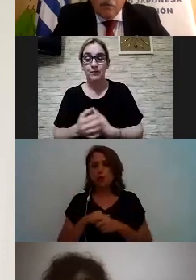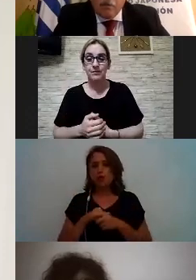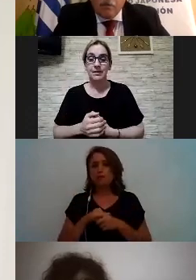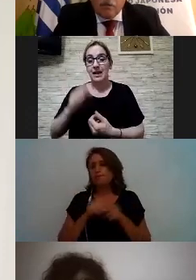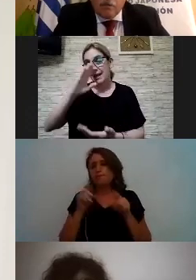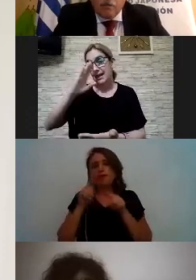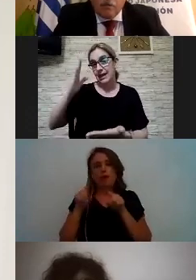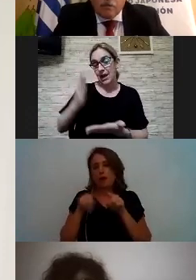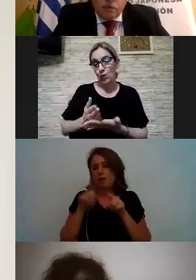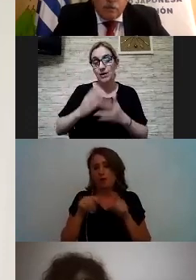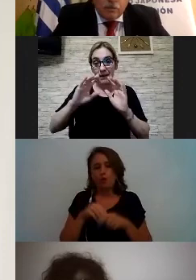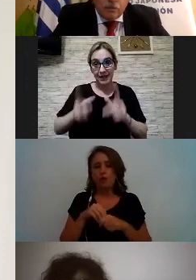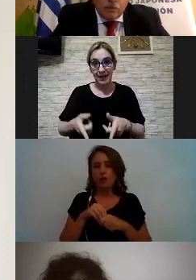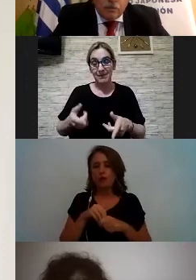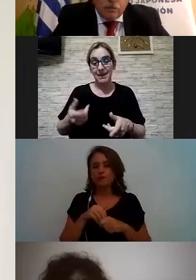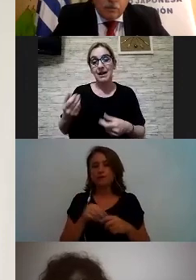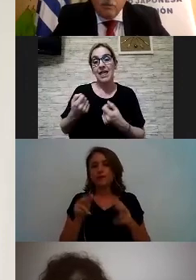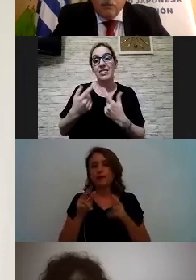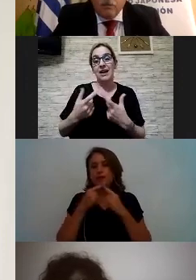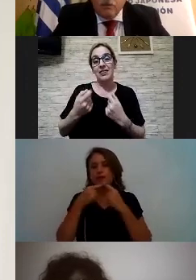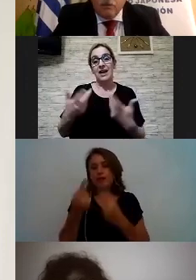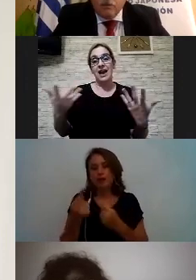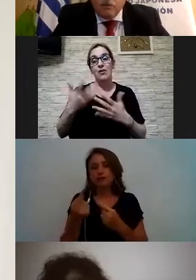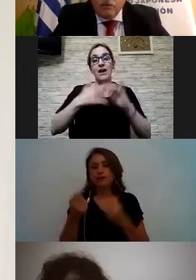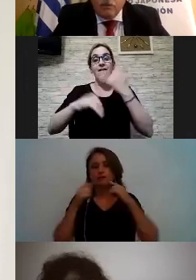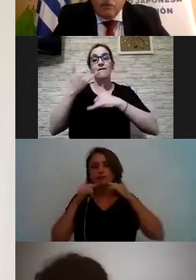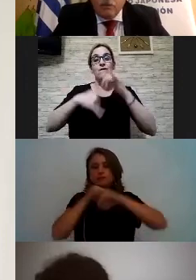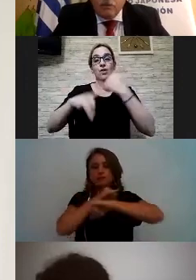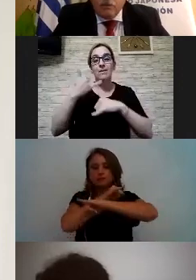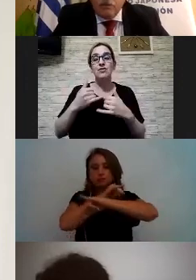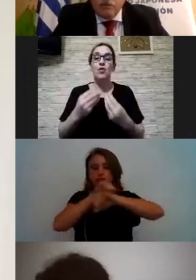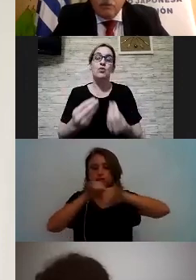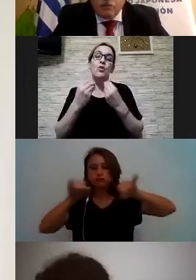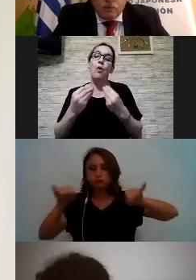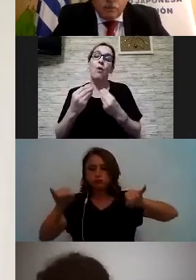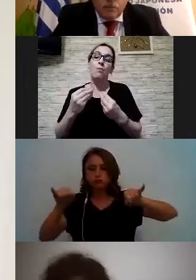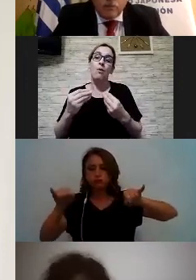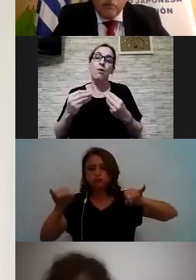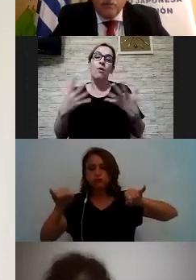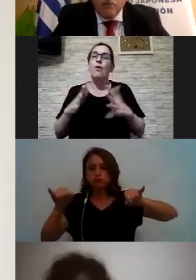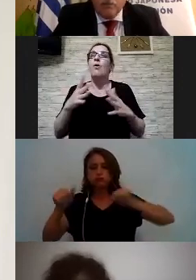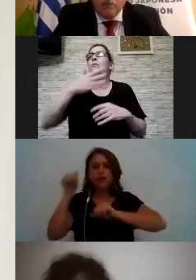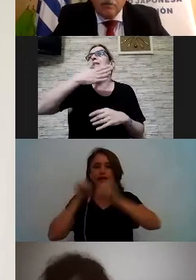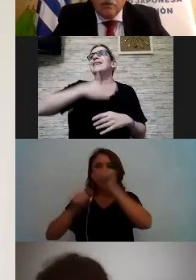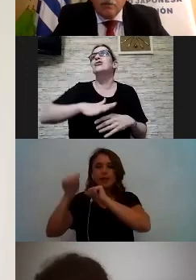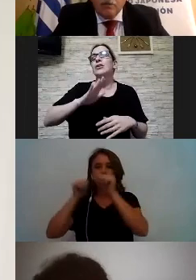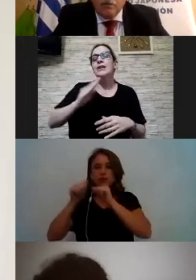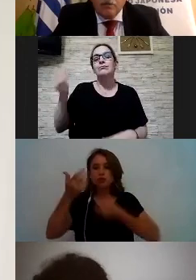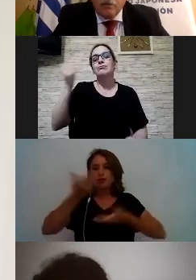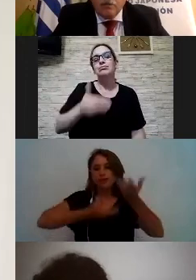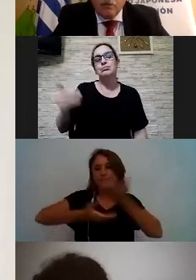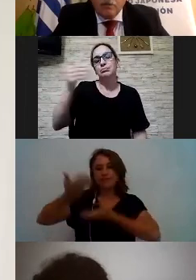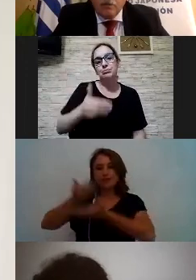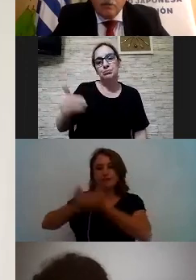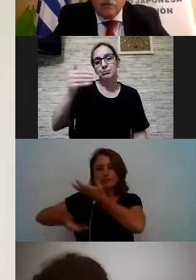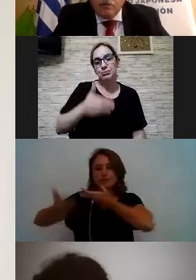esto nos vuelve a dar información acerca de bueno cómo ha sido como la historia de participación ha tenido